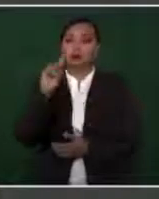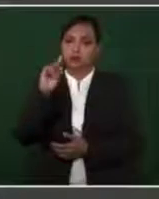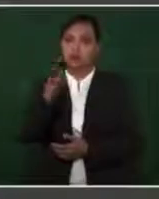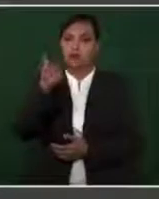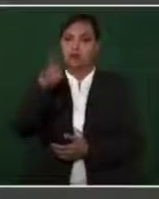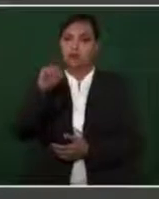cerrar bien.